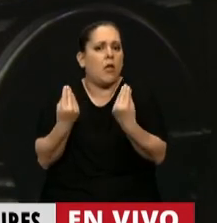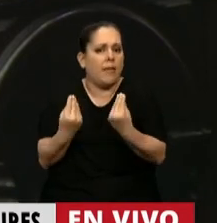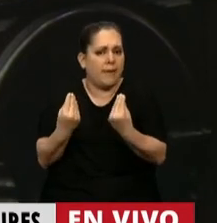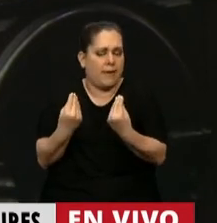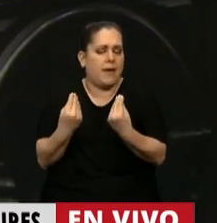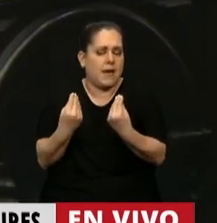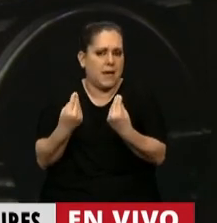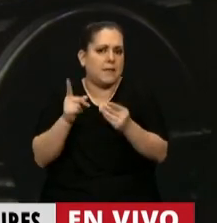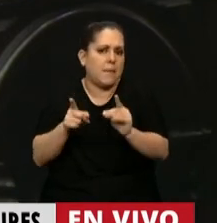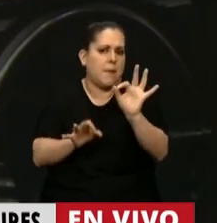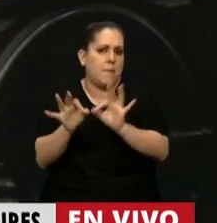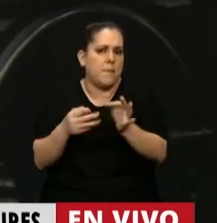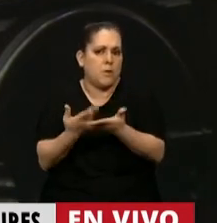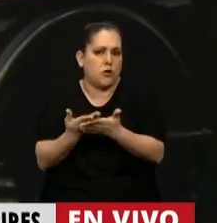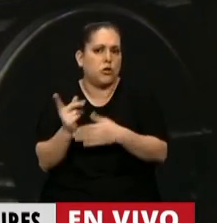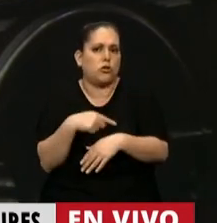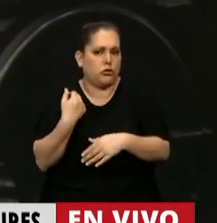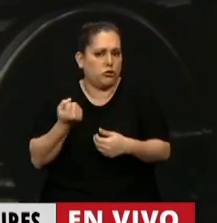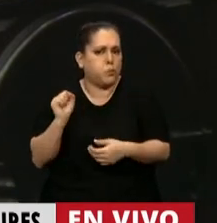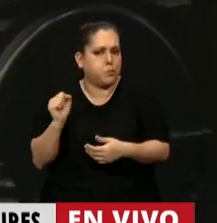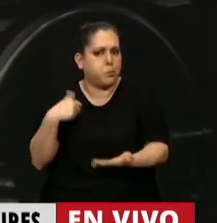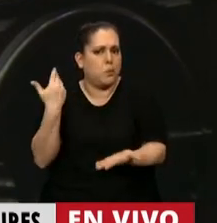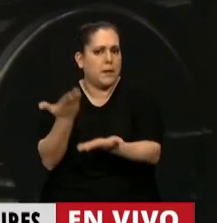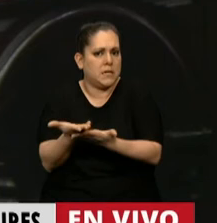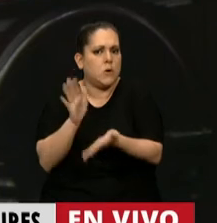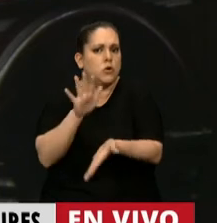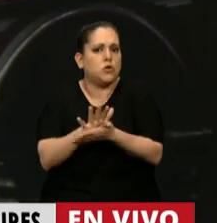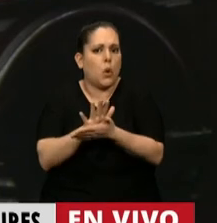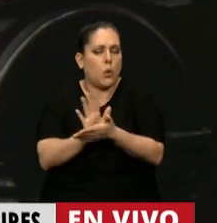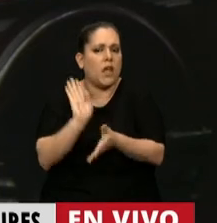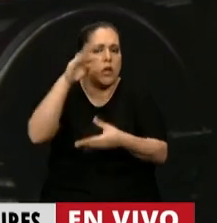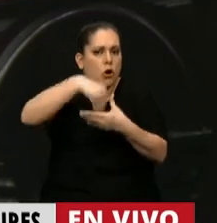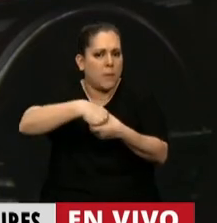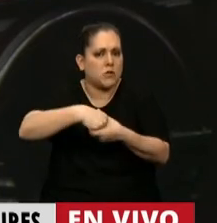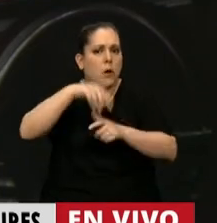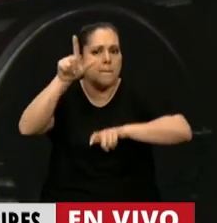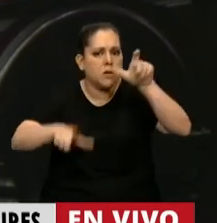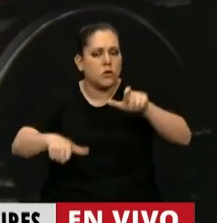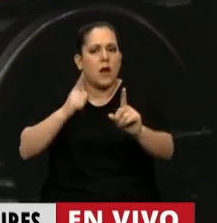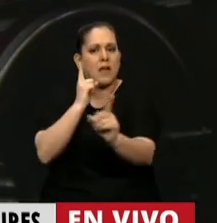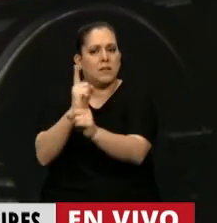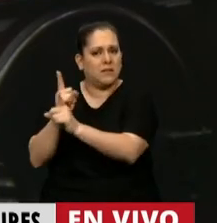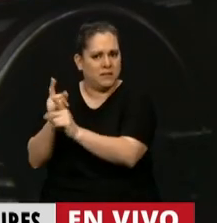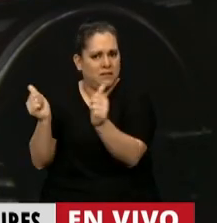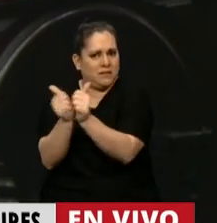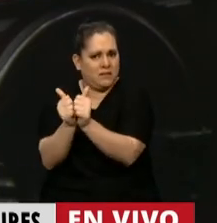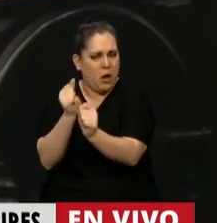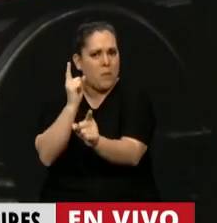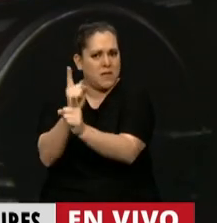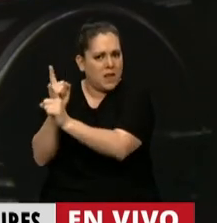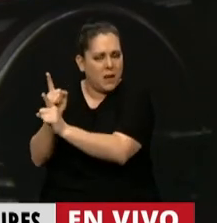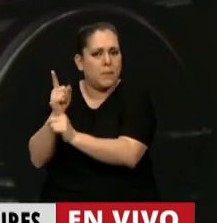también proyectos que hemos presentado sobre la incorporación de los acompañantes terapéuticos y otras disciplinas dentro